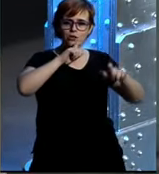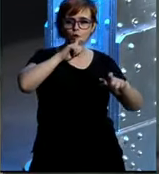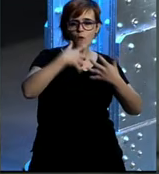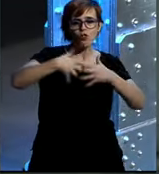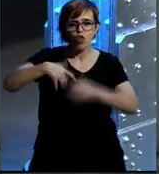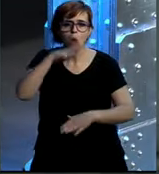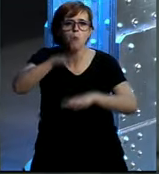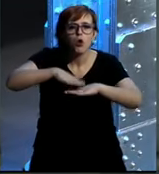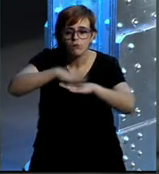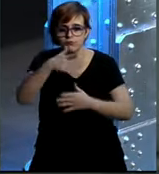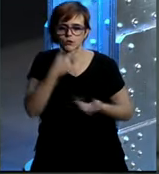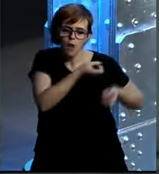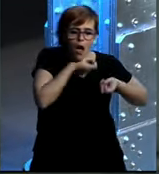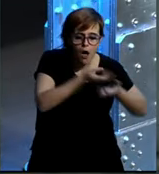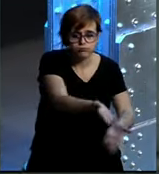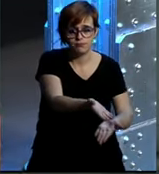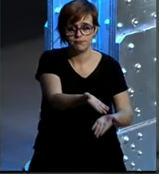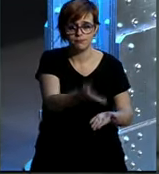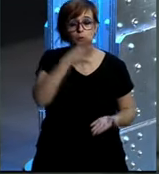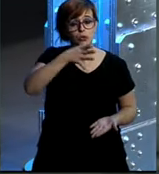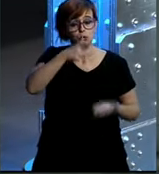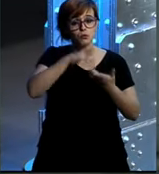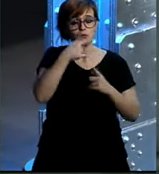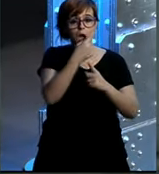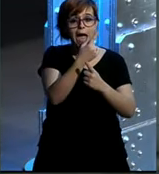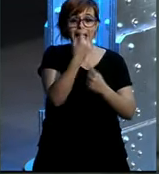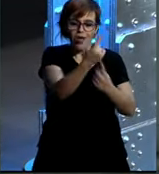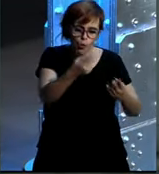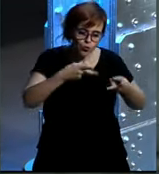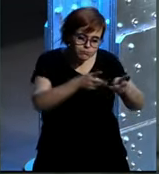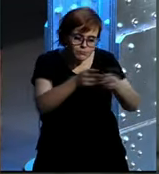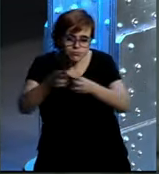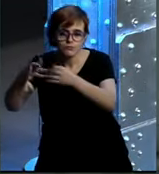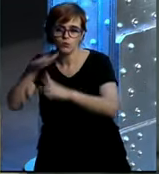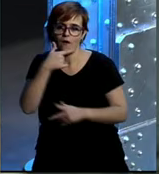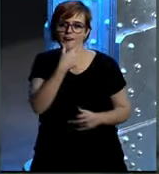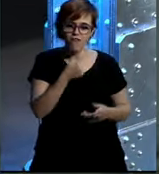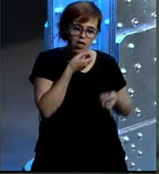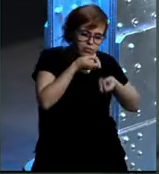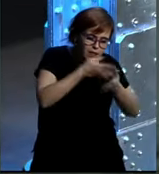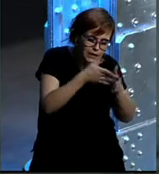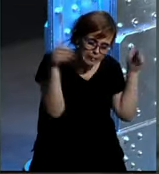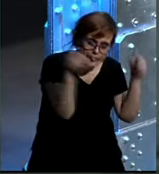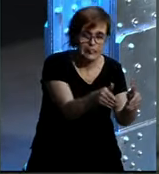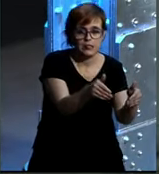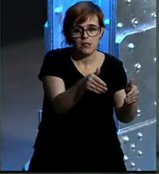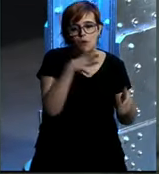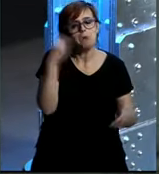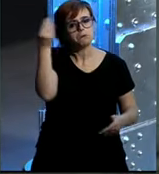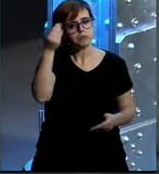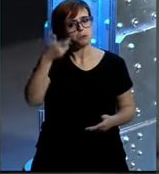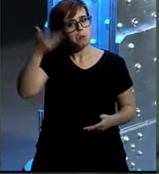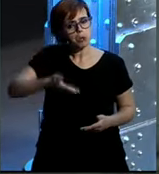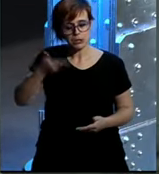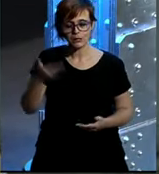hace, y eso, bueno, pues lo podemos vender a cada una de estas audiencias de una manera mucho más segmentada, y eso es un gran activo que yo creo que tenemos todos que